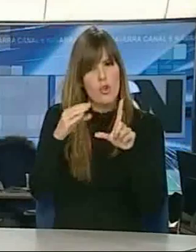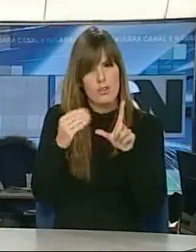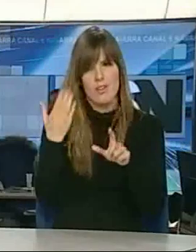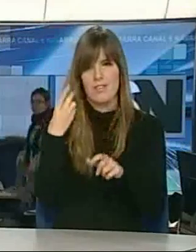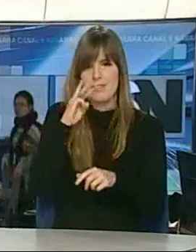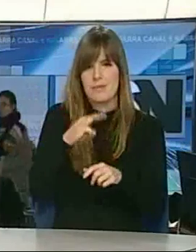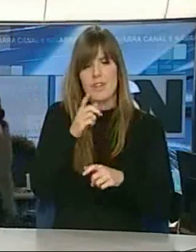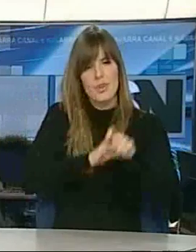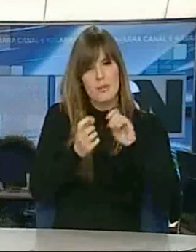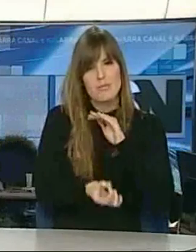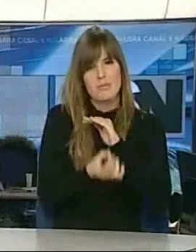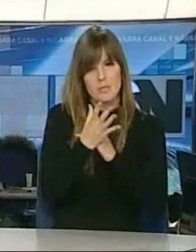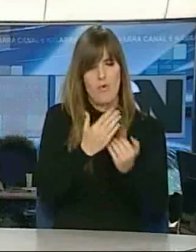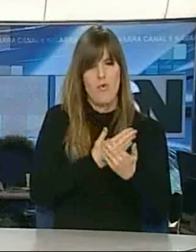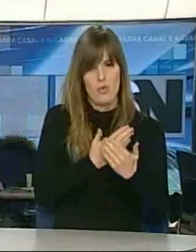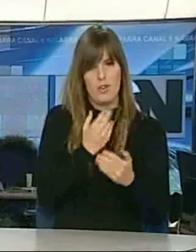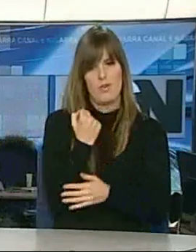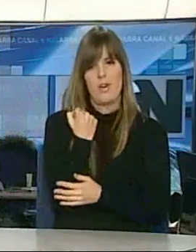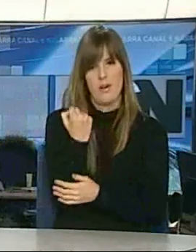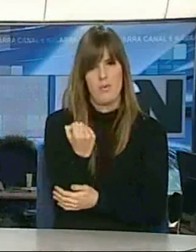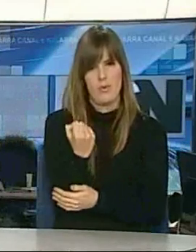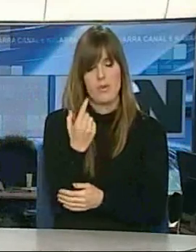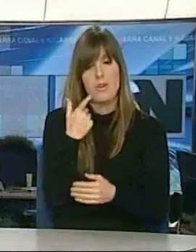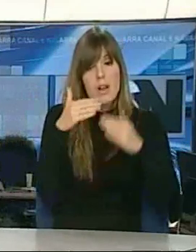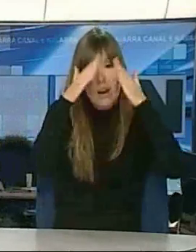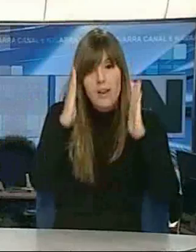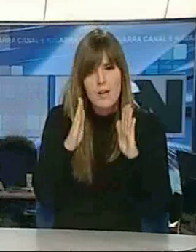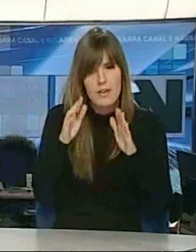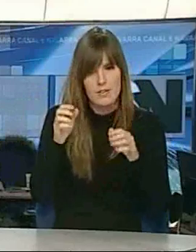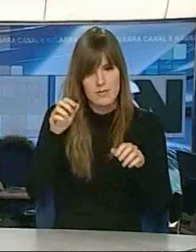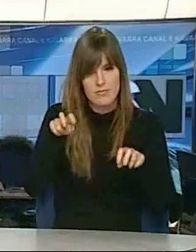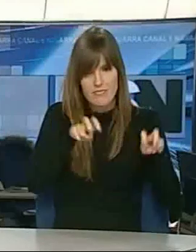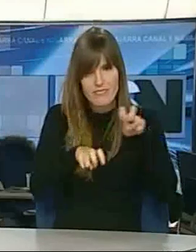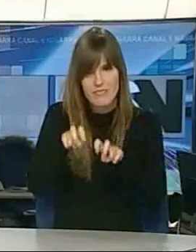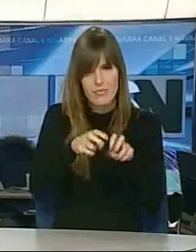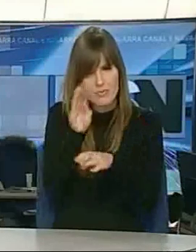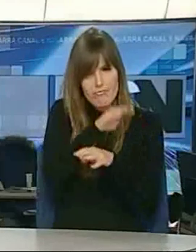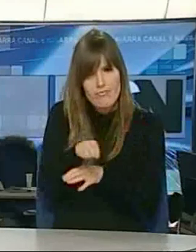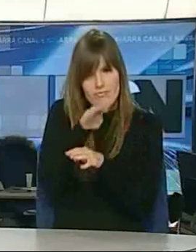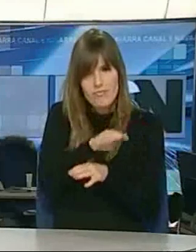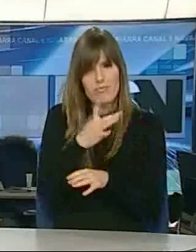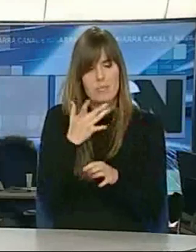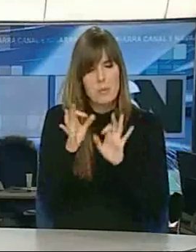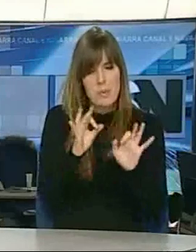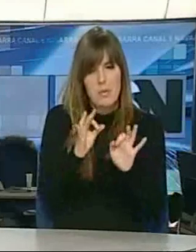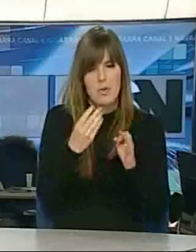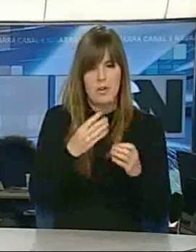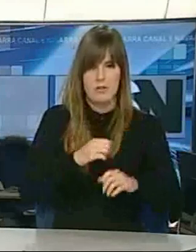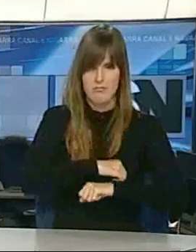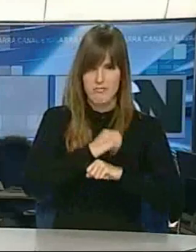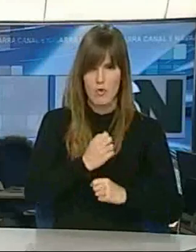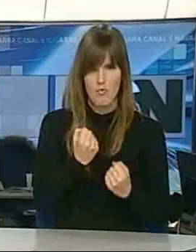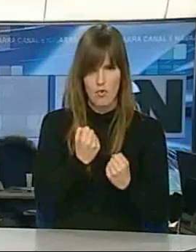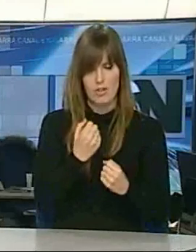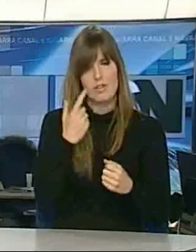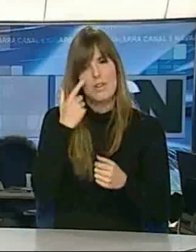apoyo voluntario de la asociación SOS Rivera Canina, que los acoge en una nave cedida por el ayuntamiento. Los recuperan mental y físicamente, a la